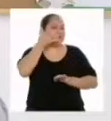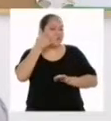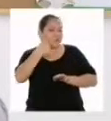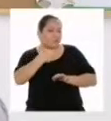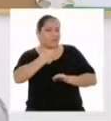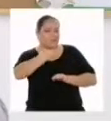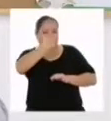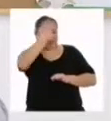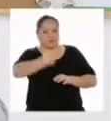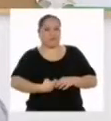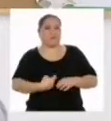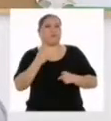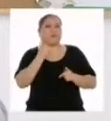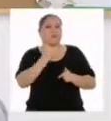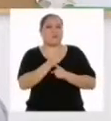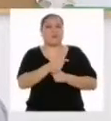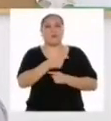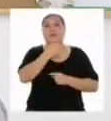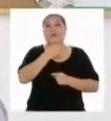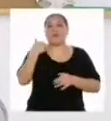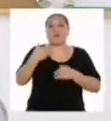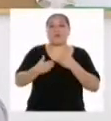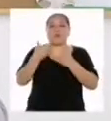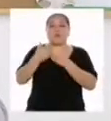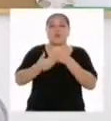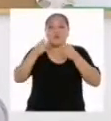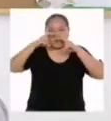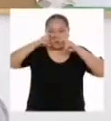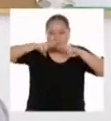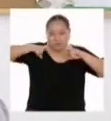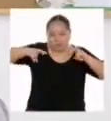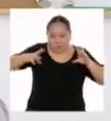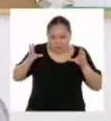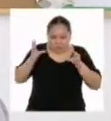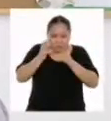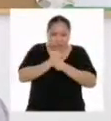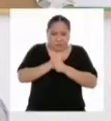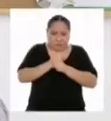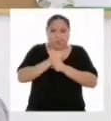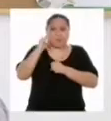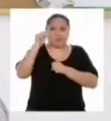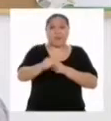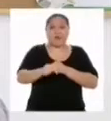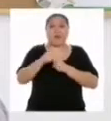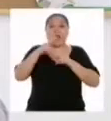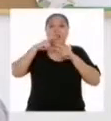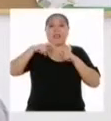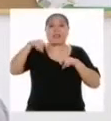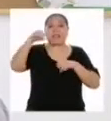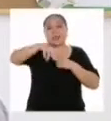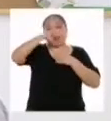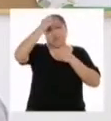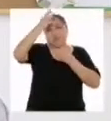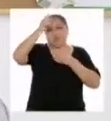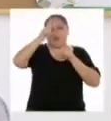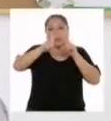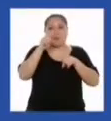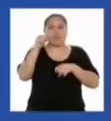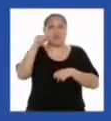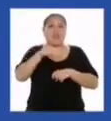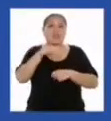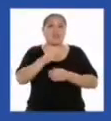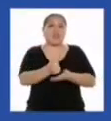Me gusta muchísimo todo el proceso que se sigue para sistematizar y analizar las informaciones de encuesta y cómo esta información nos sirve para tomar